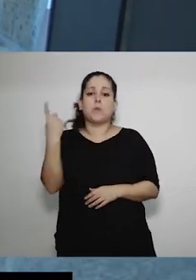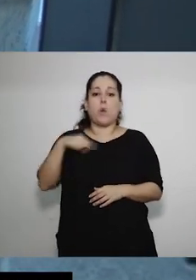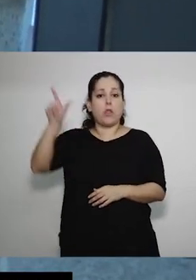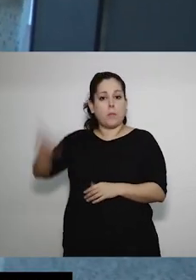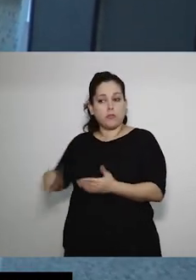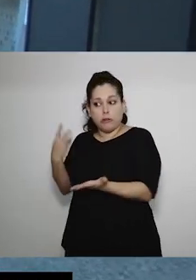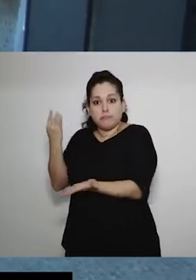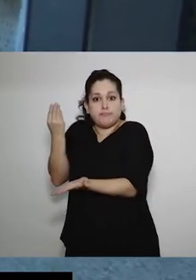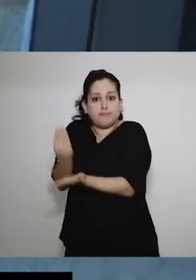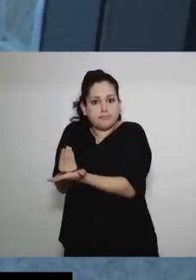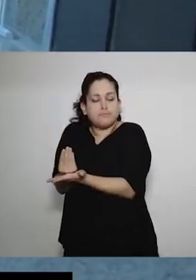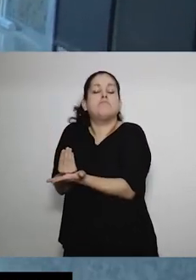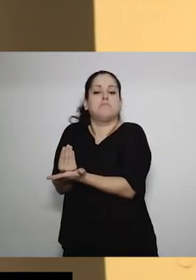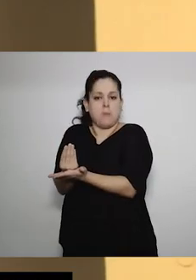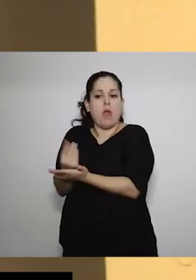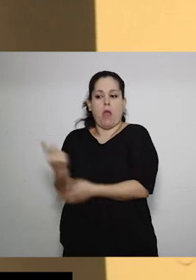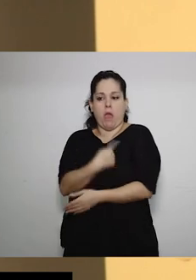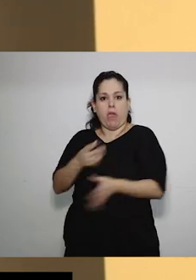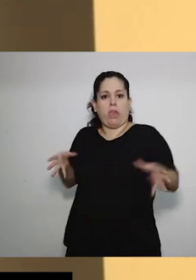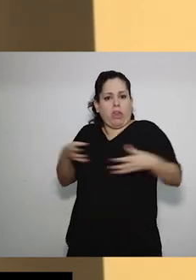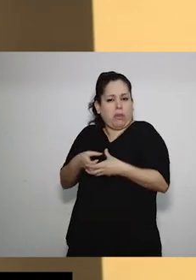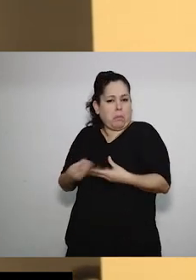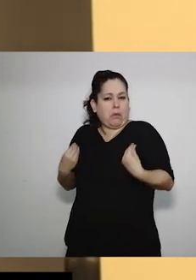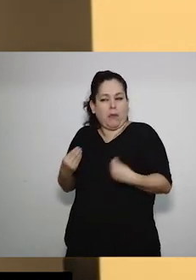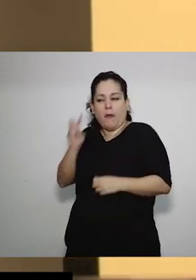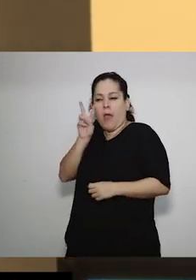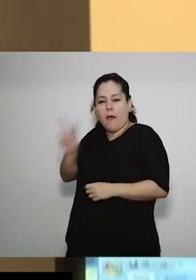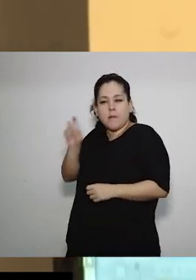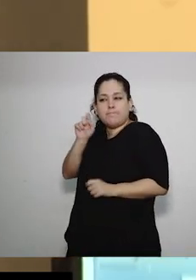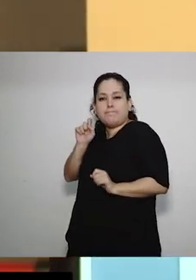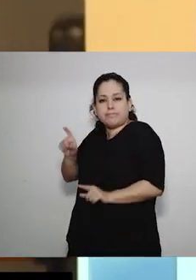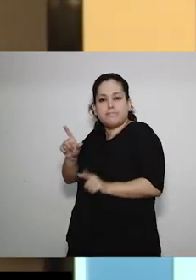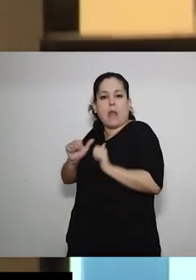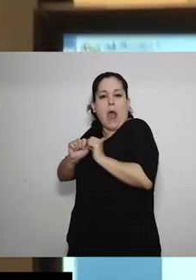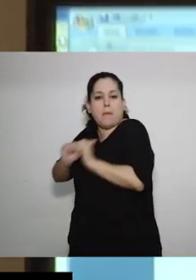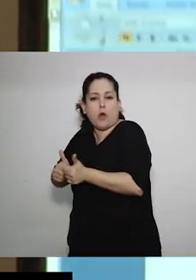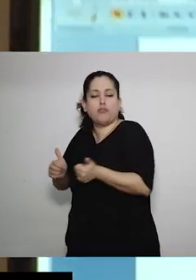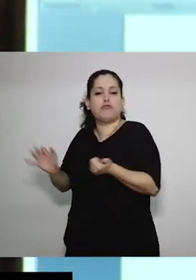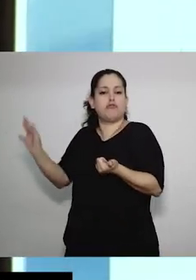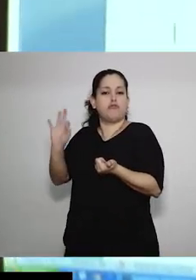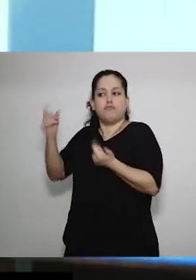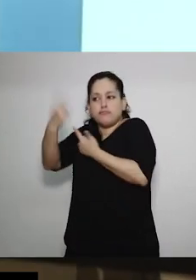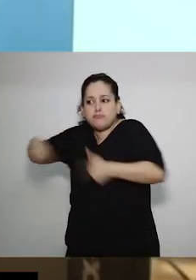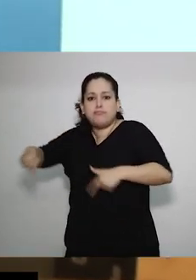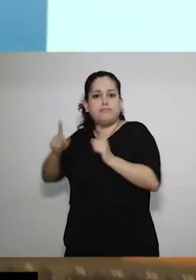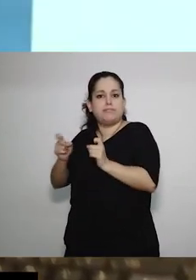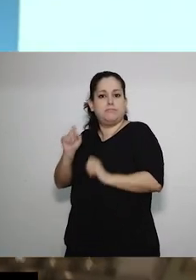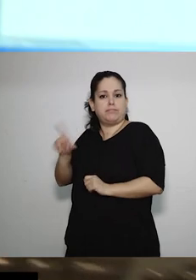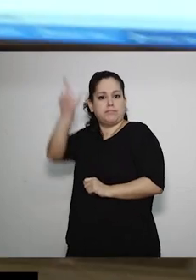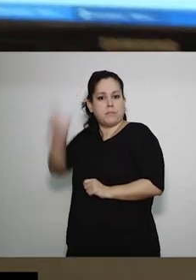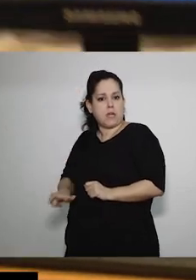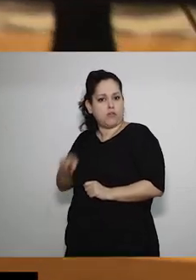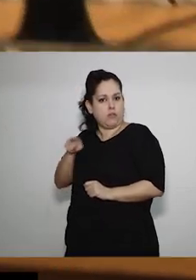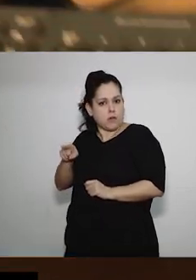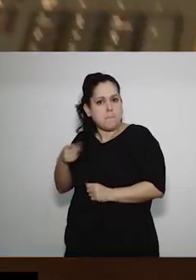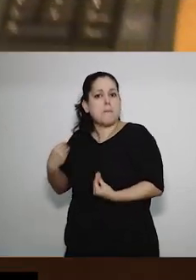lograr la equidad de oportunidades, lo que hace el equipo es ver cuáles son los apoyos o los ajustes